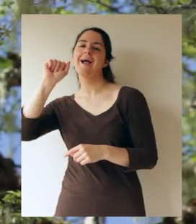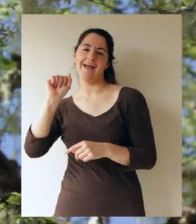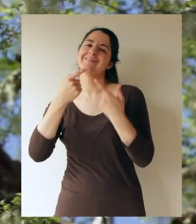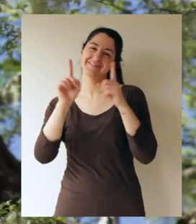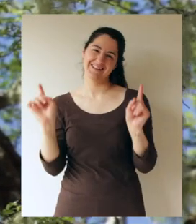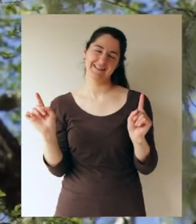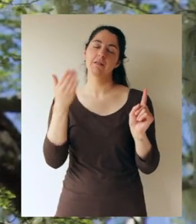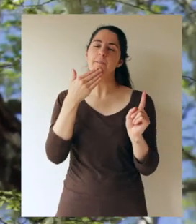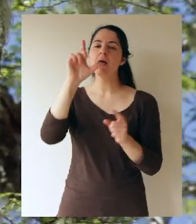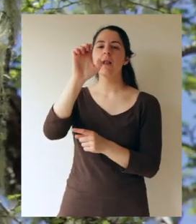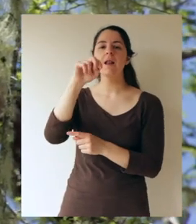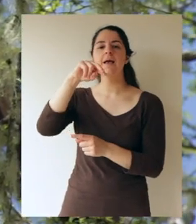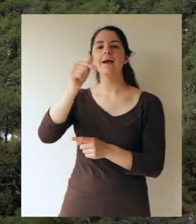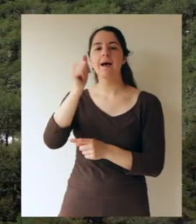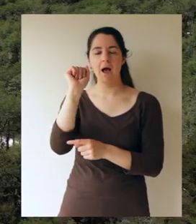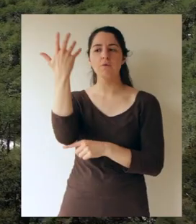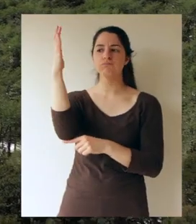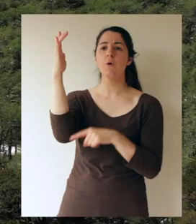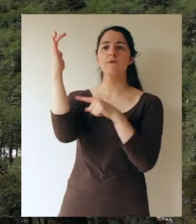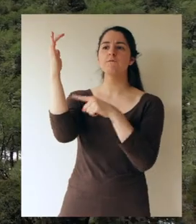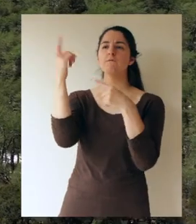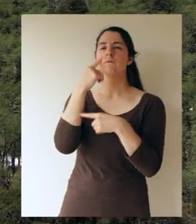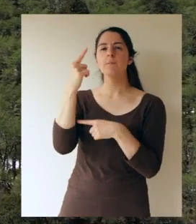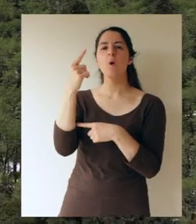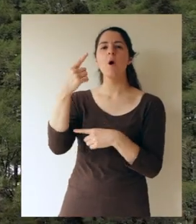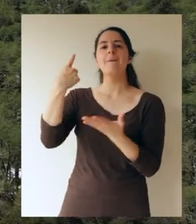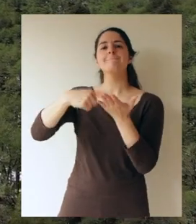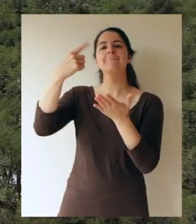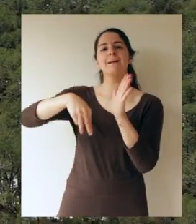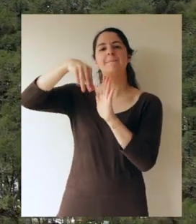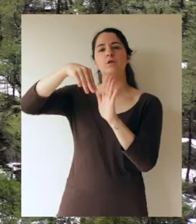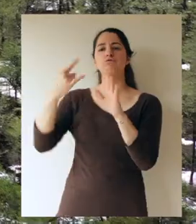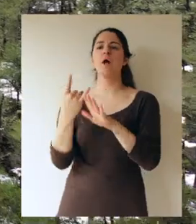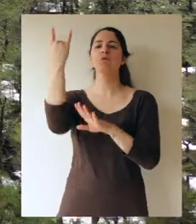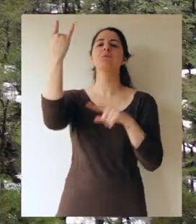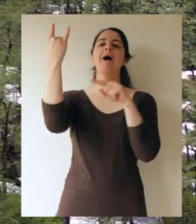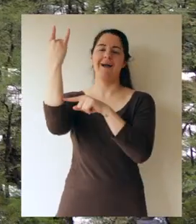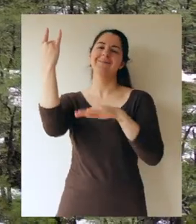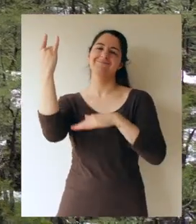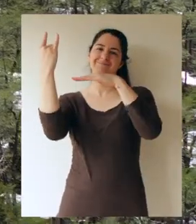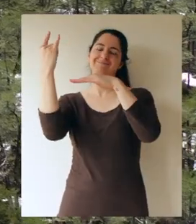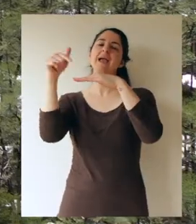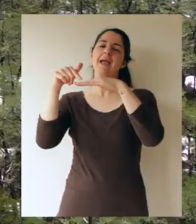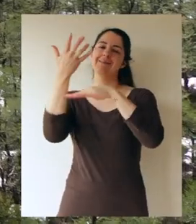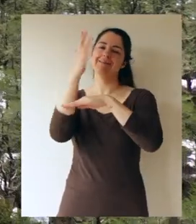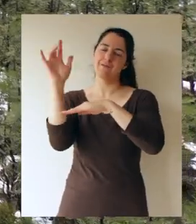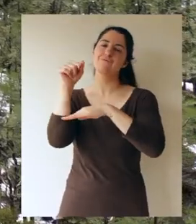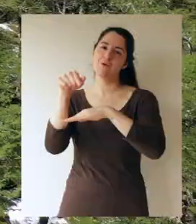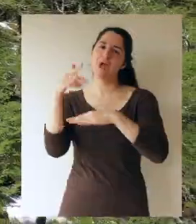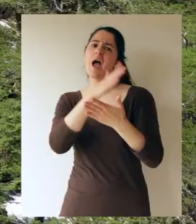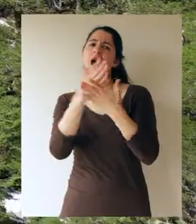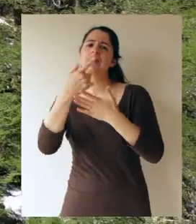También la lenga nosotros la podemos encontrar desde la cuota de los mil metros sobre el nivel del mar hasta aproximadamente los mil trescientos, mil tres